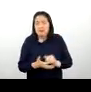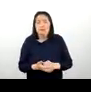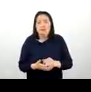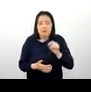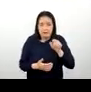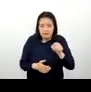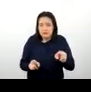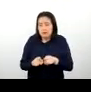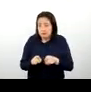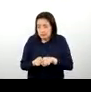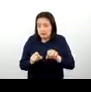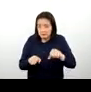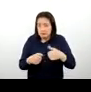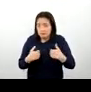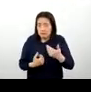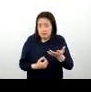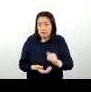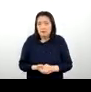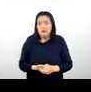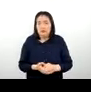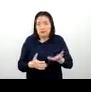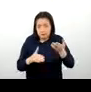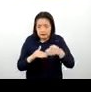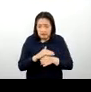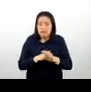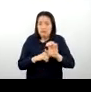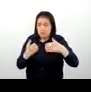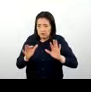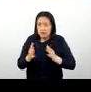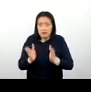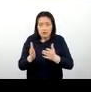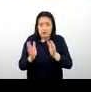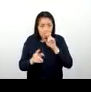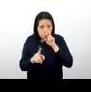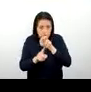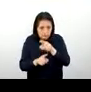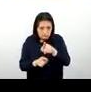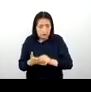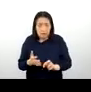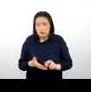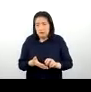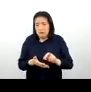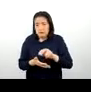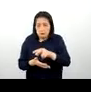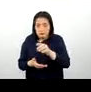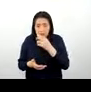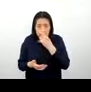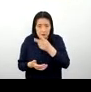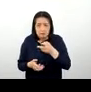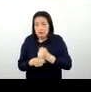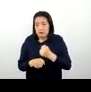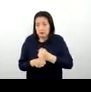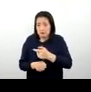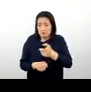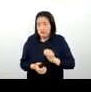ahí también se tiene el acceso ya implementado como ustedes pueden ver las carrerías que se han estado trabajando